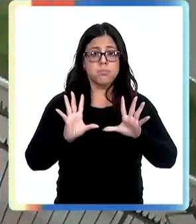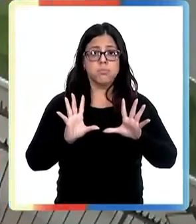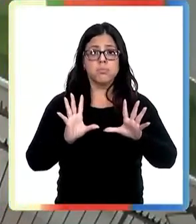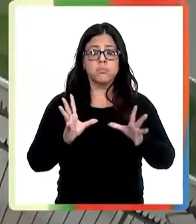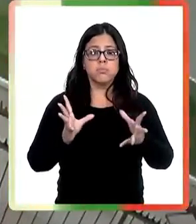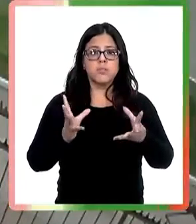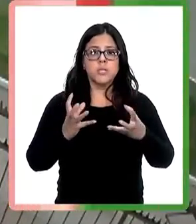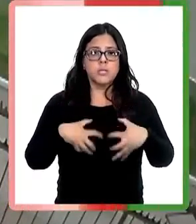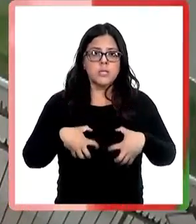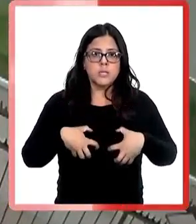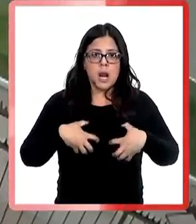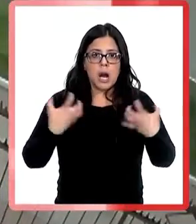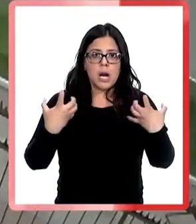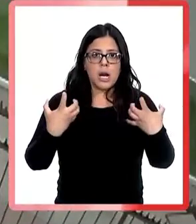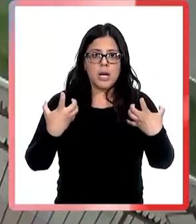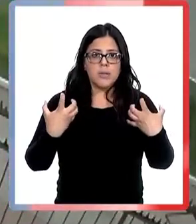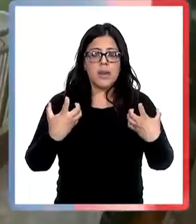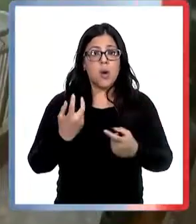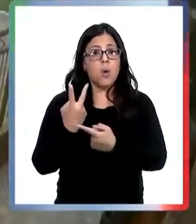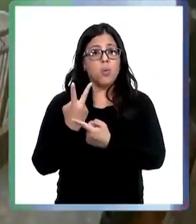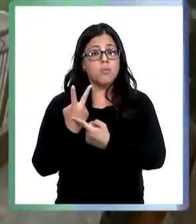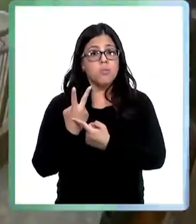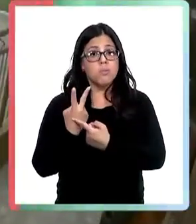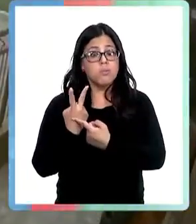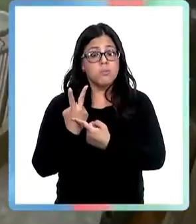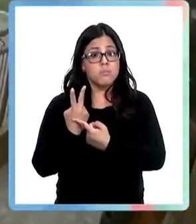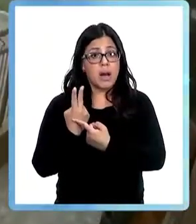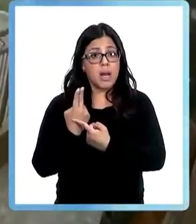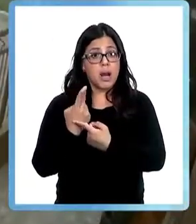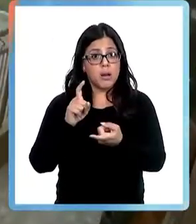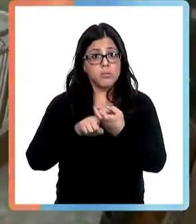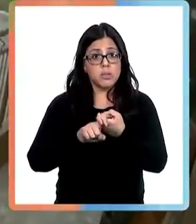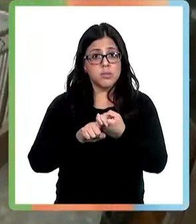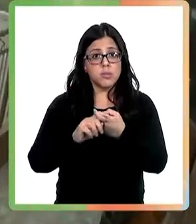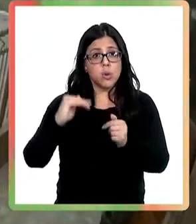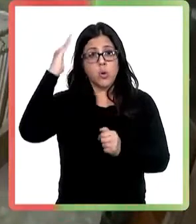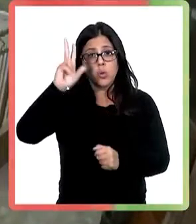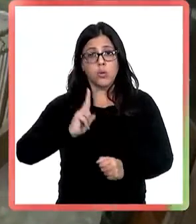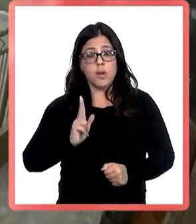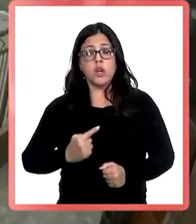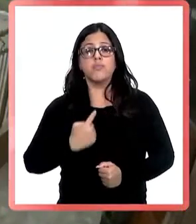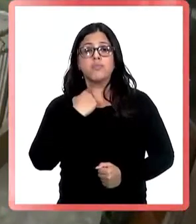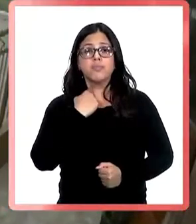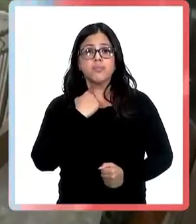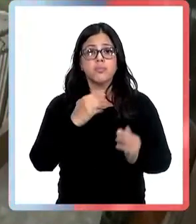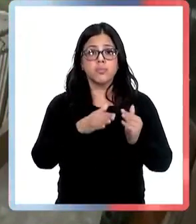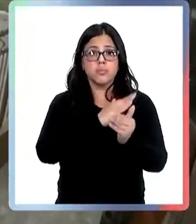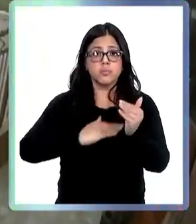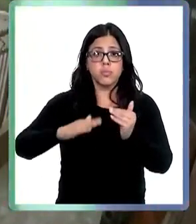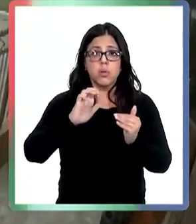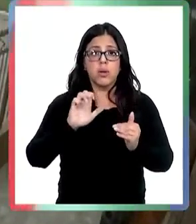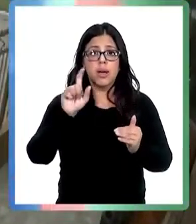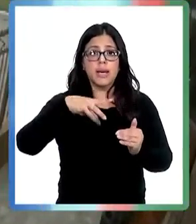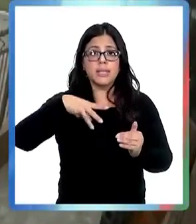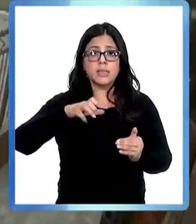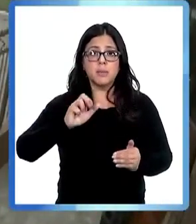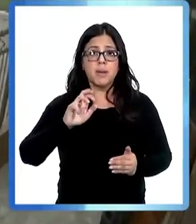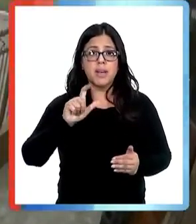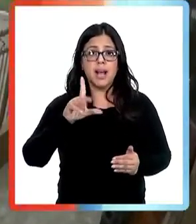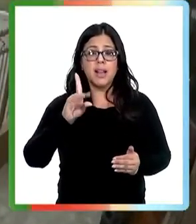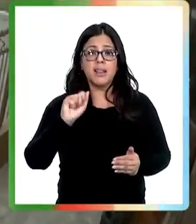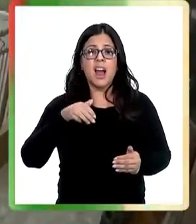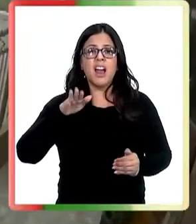fueron los afectados en la población esmeralda de Talcahuano el pasado domingo. Delincuentes que no